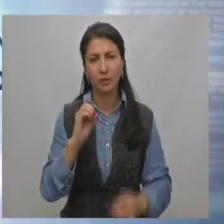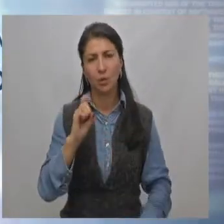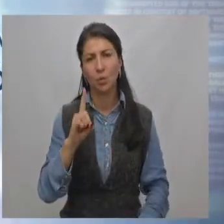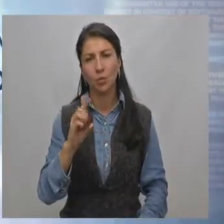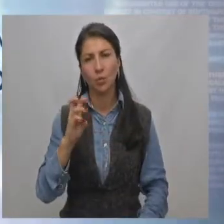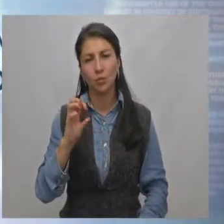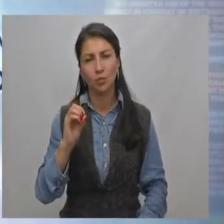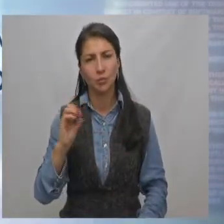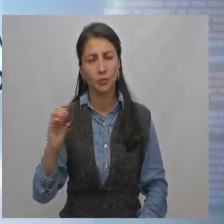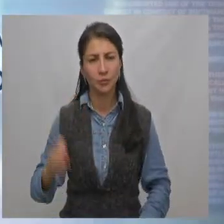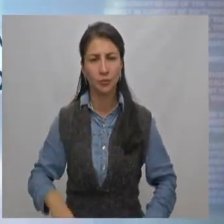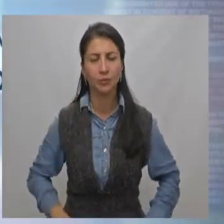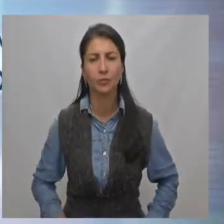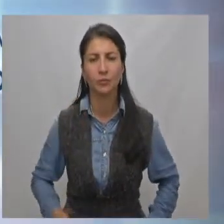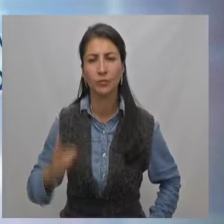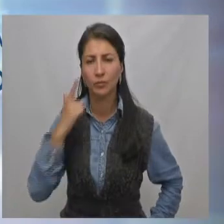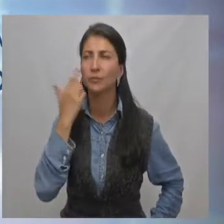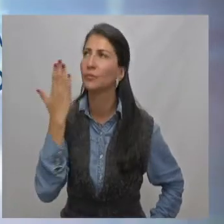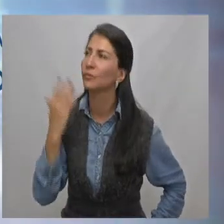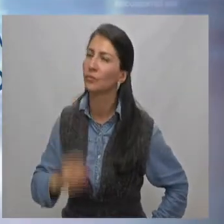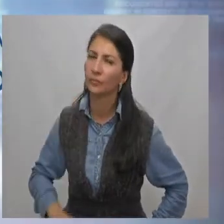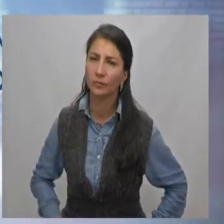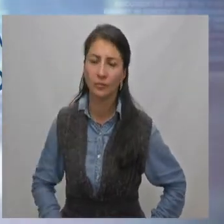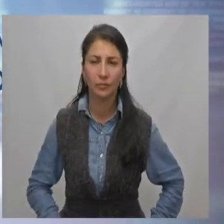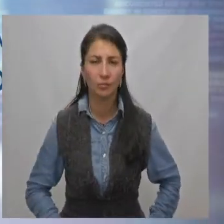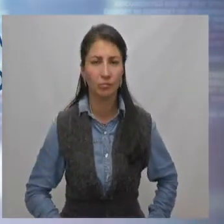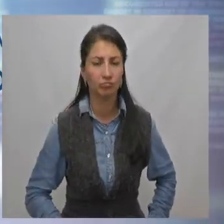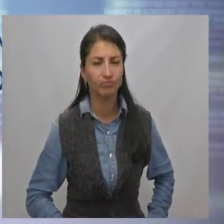línea gratuita 018-091-0060.